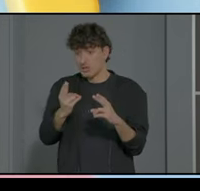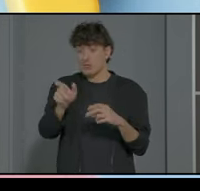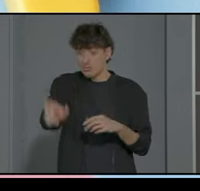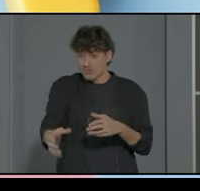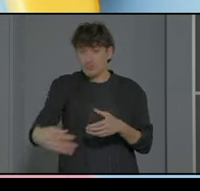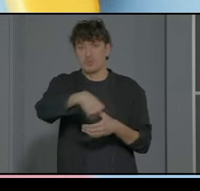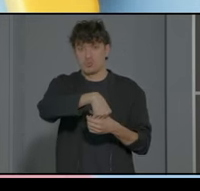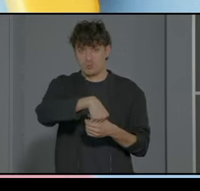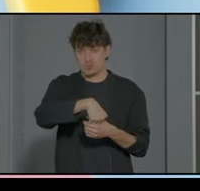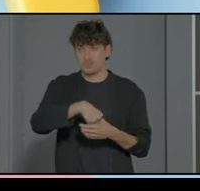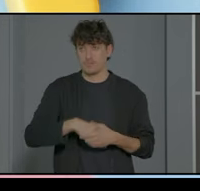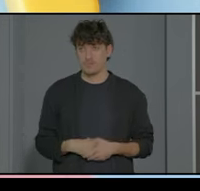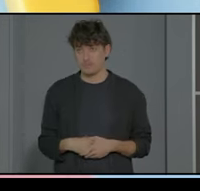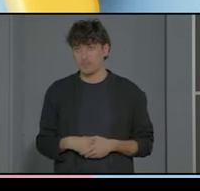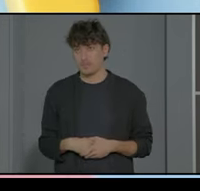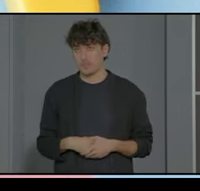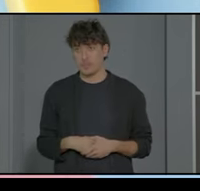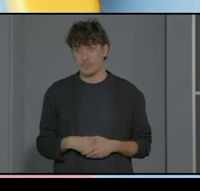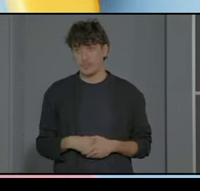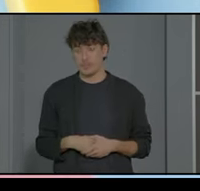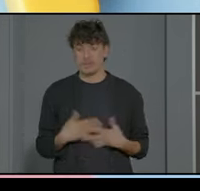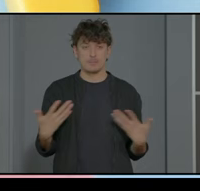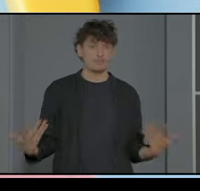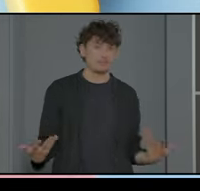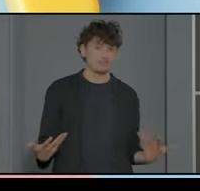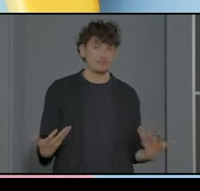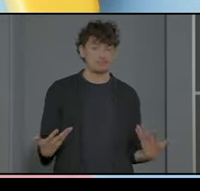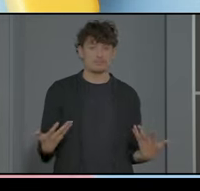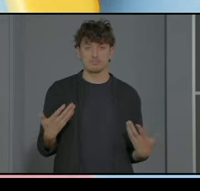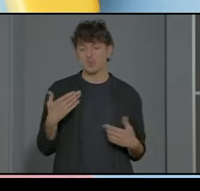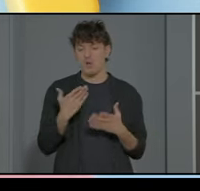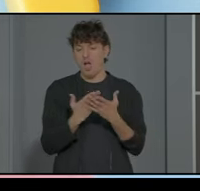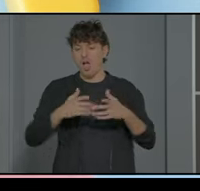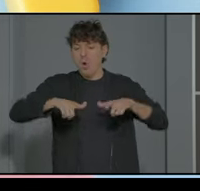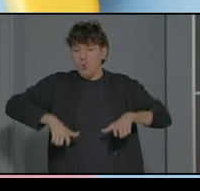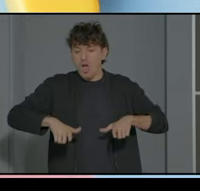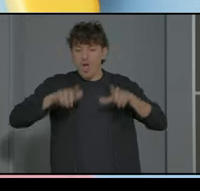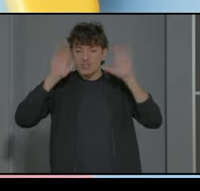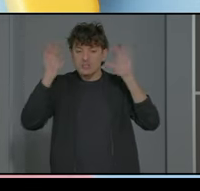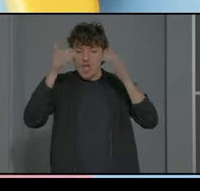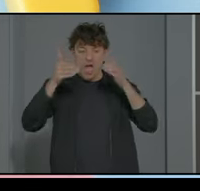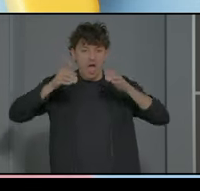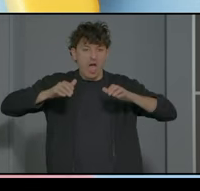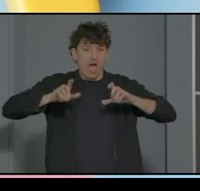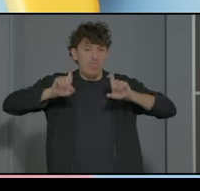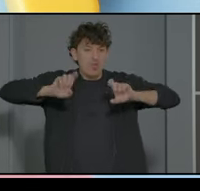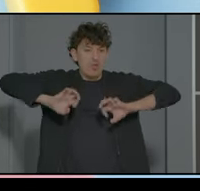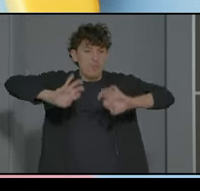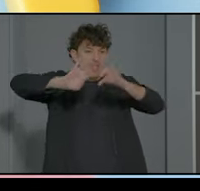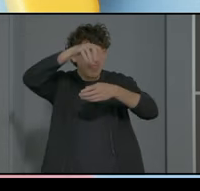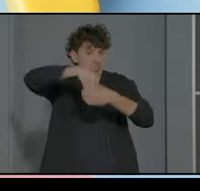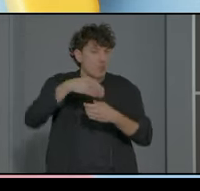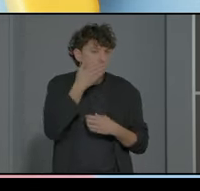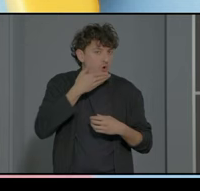porque tenemos que un poco escapar de no nosotros el aula TEA no es un aula de educación especial metida en un cole